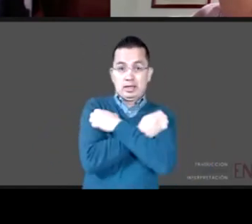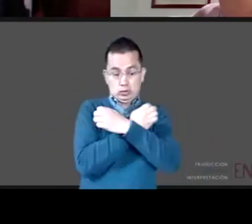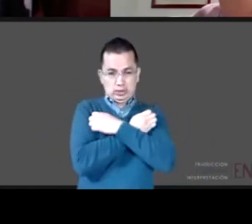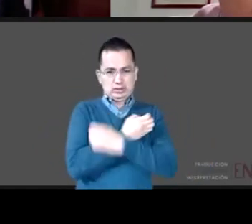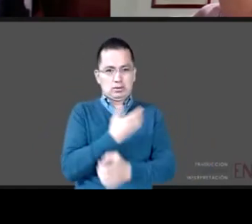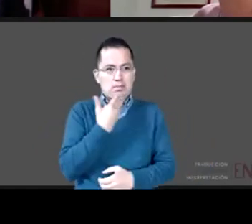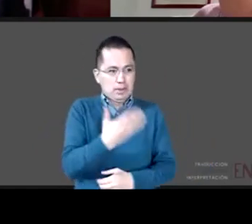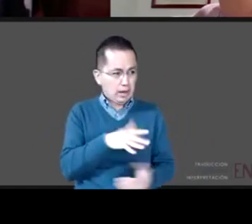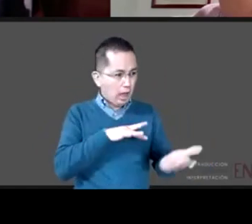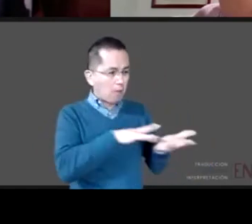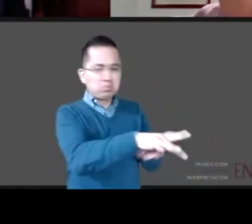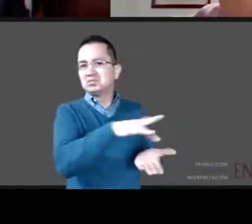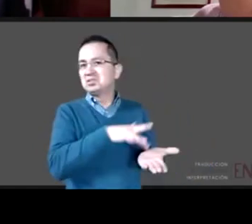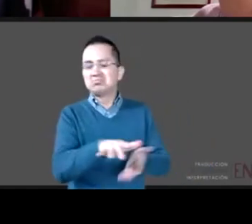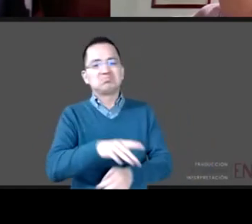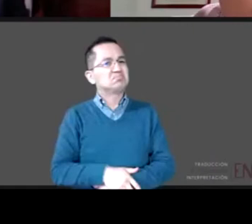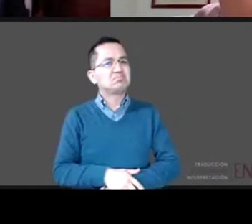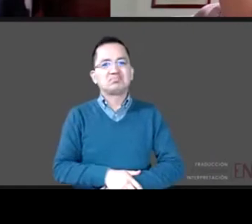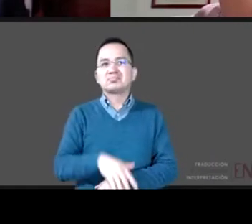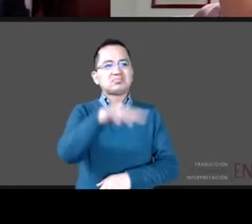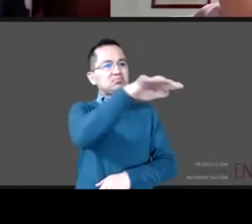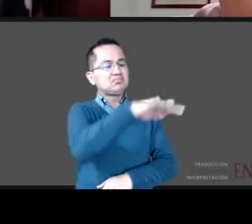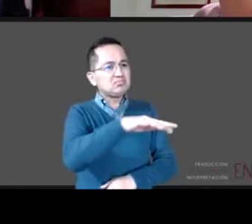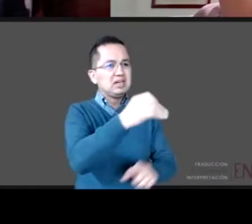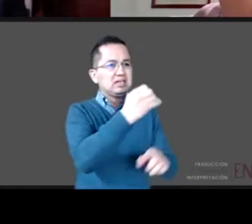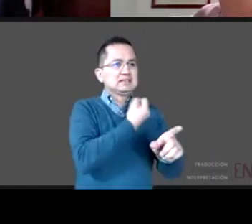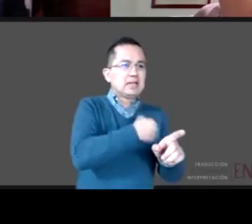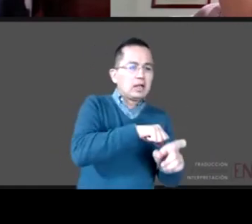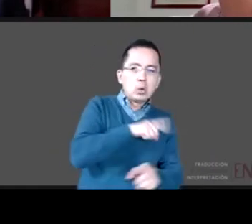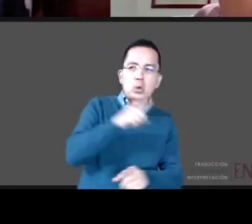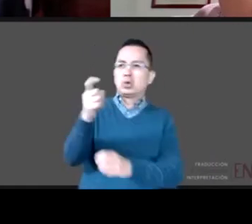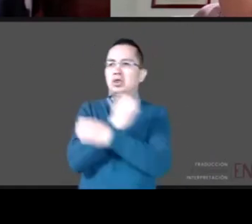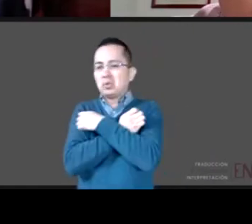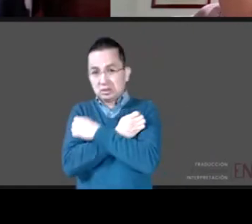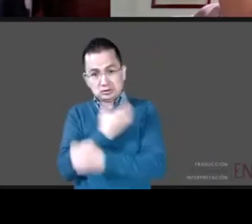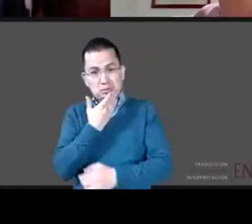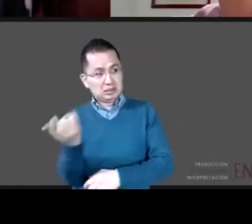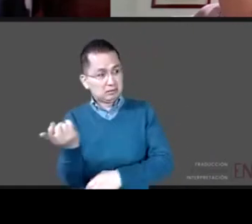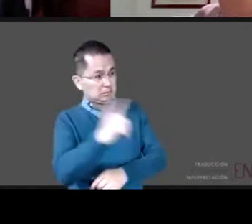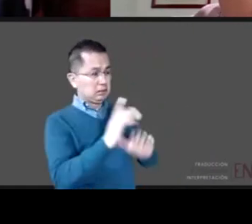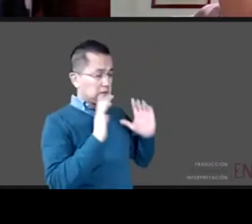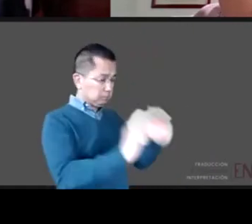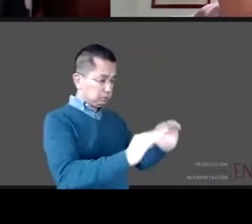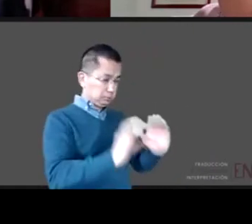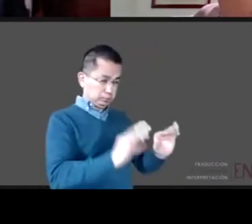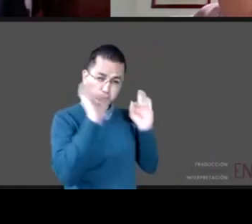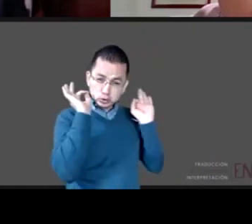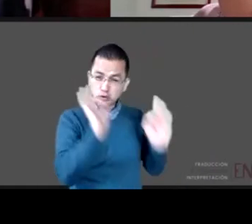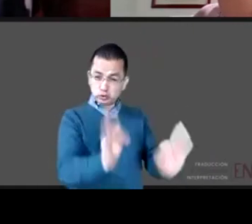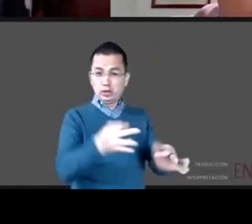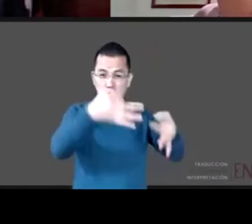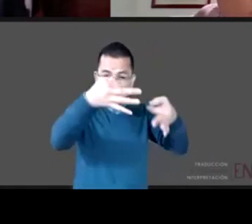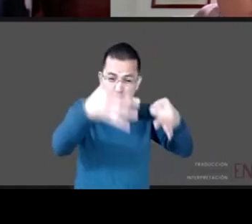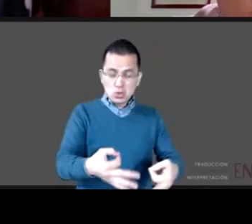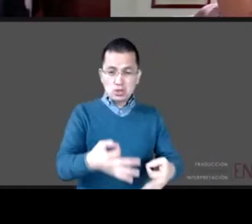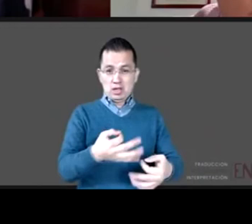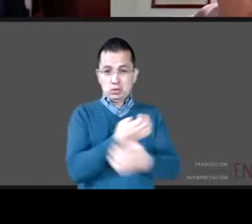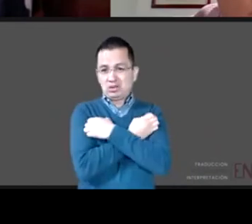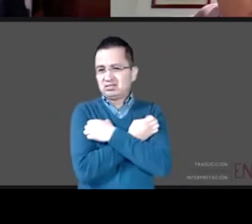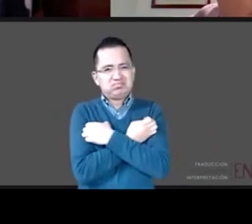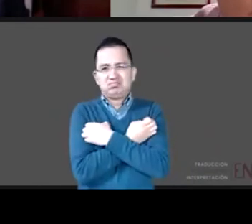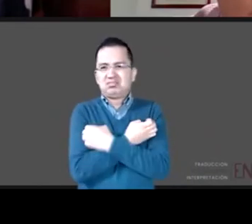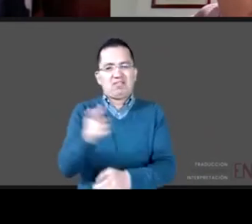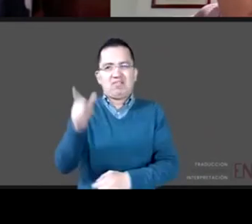grandes carencias en su capacidad de generar una educación de calidad y generar hábitos saludables que